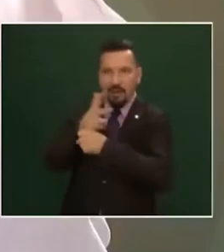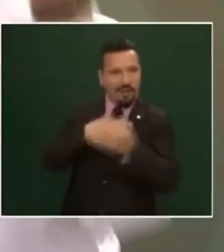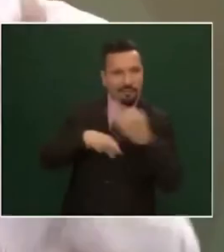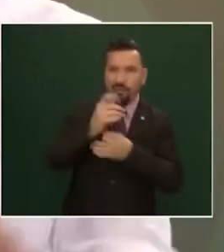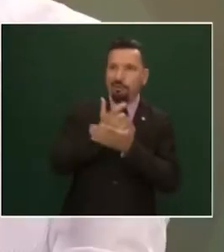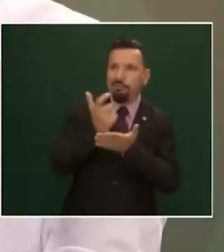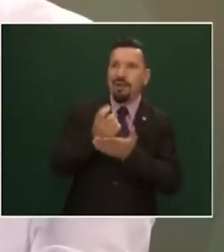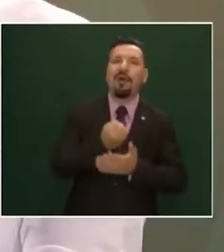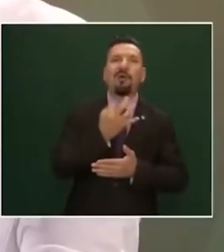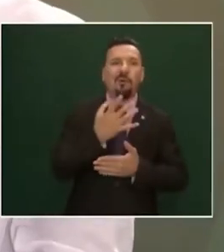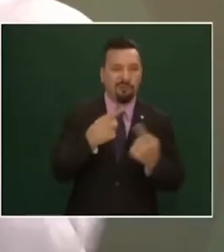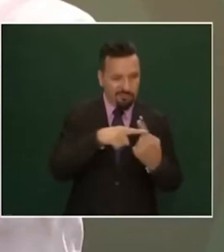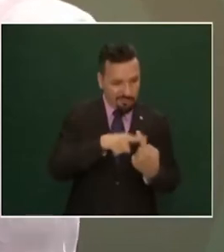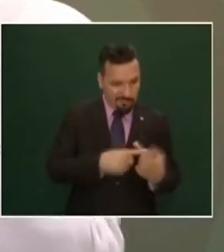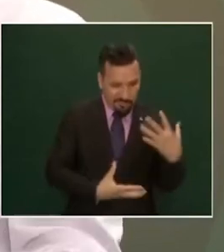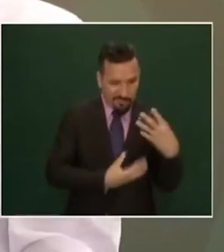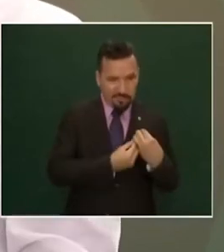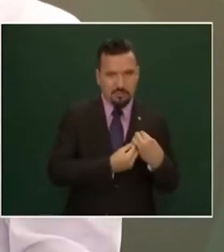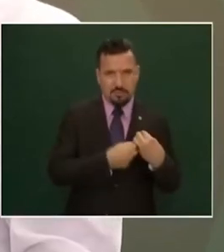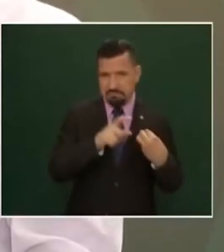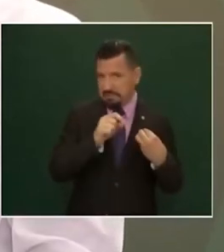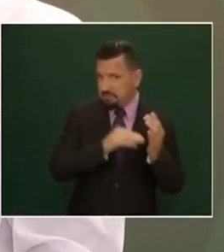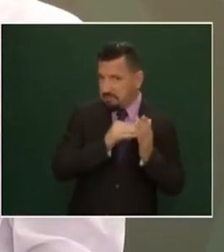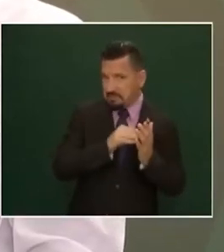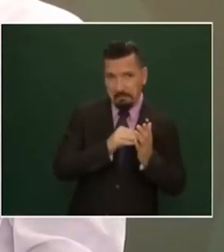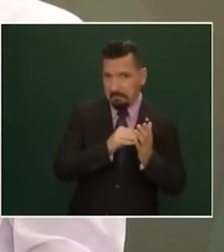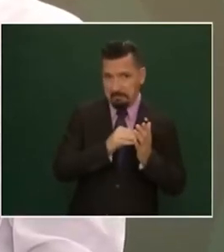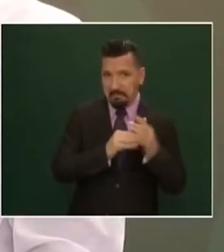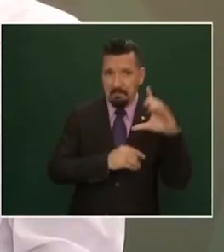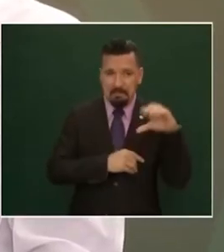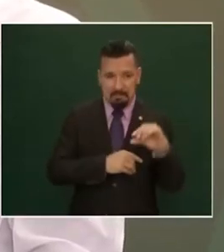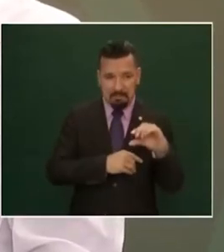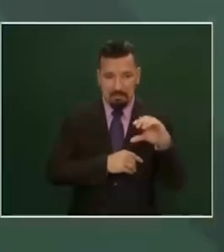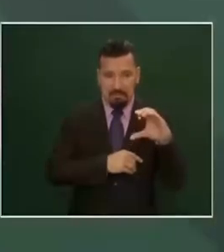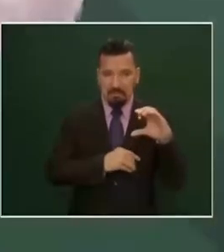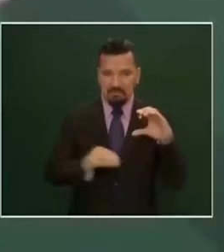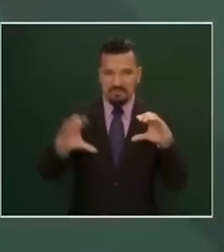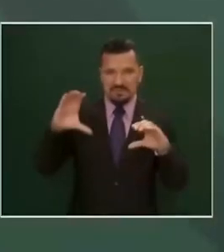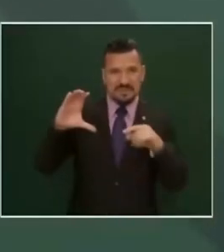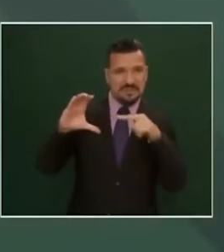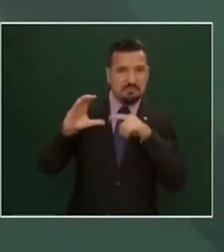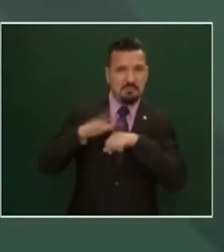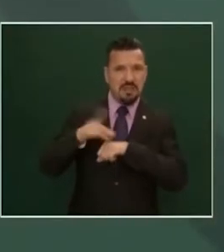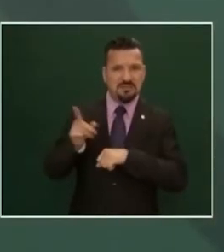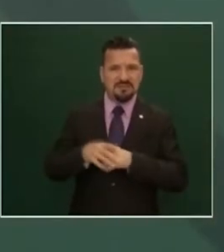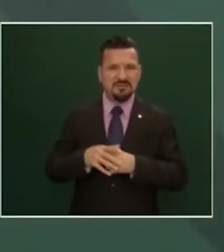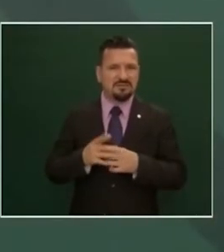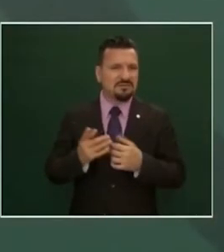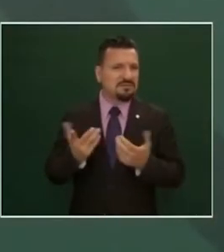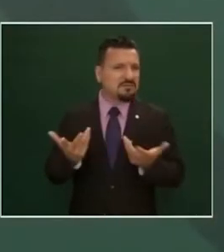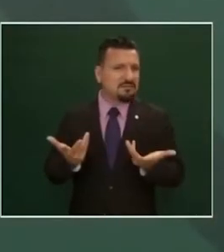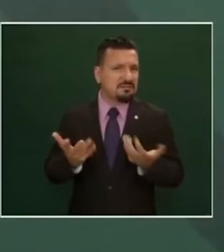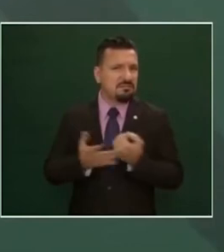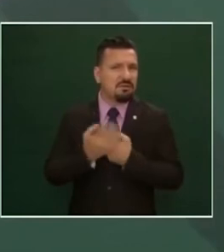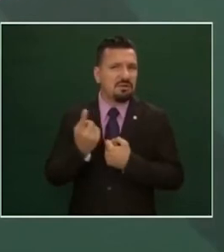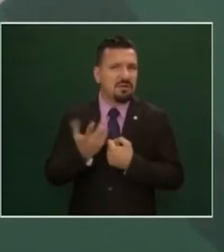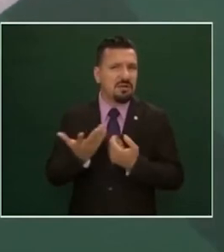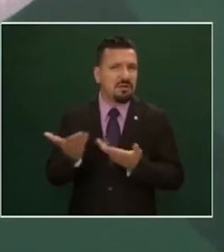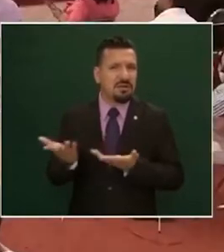no le llegamos que es pues una eminencia